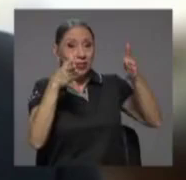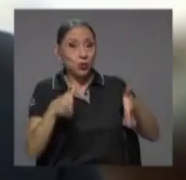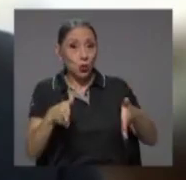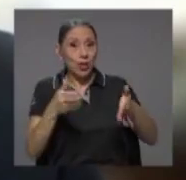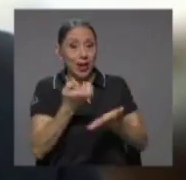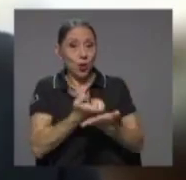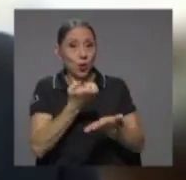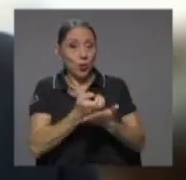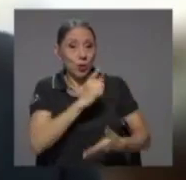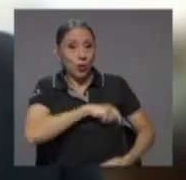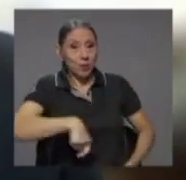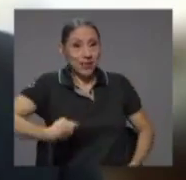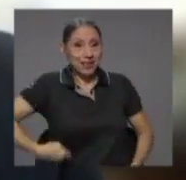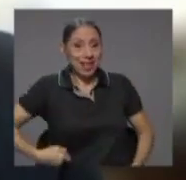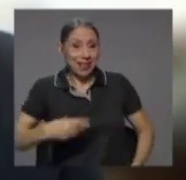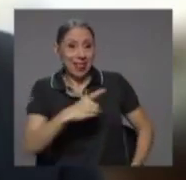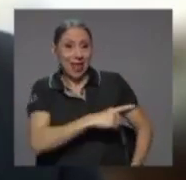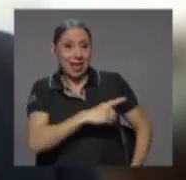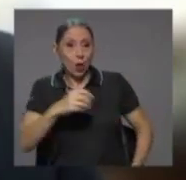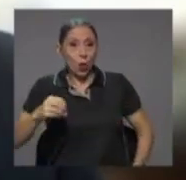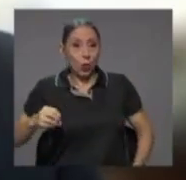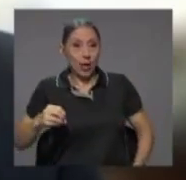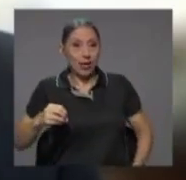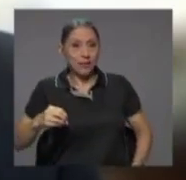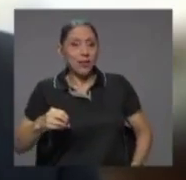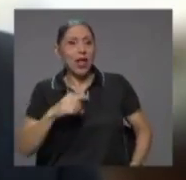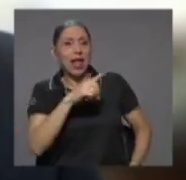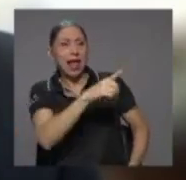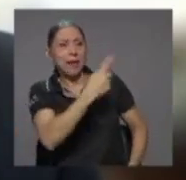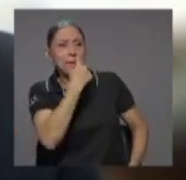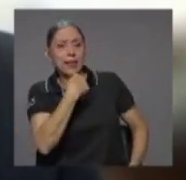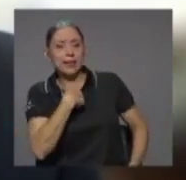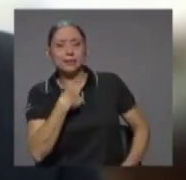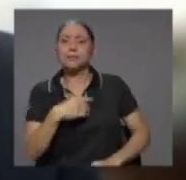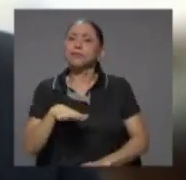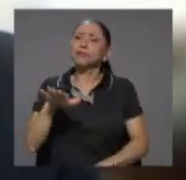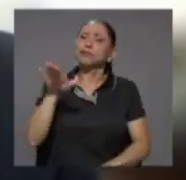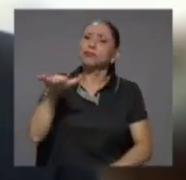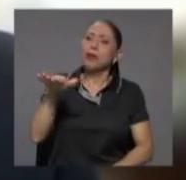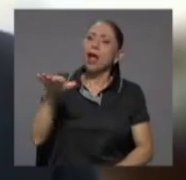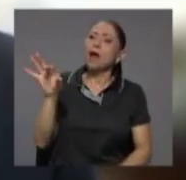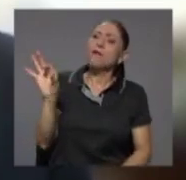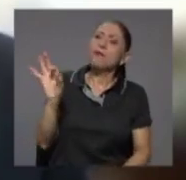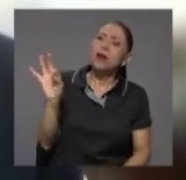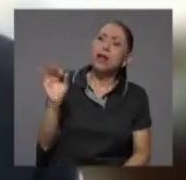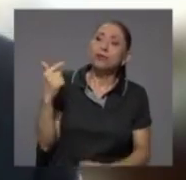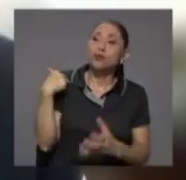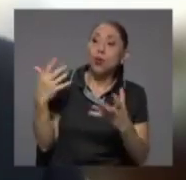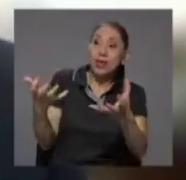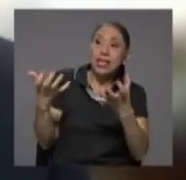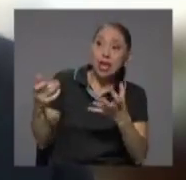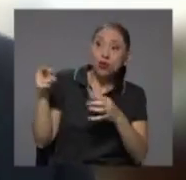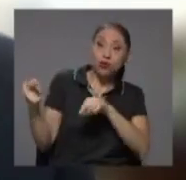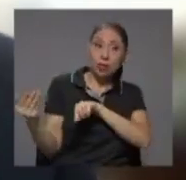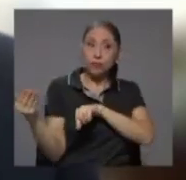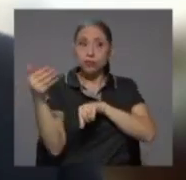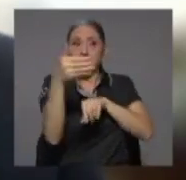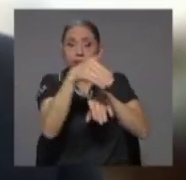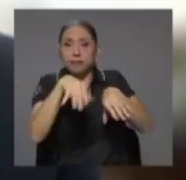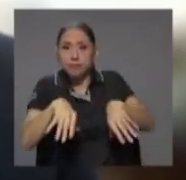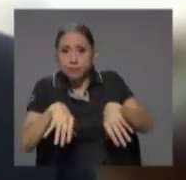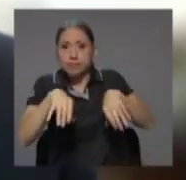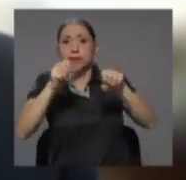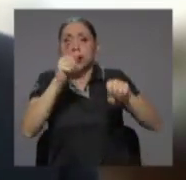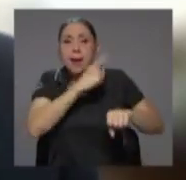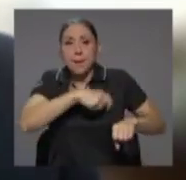un día me llama y me dice, Fernando, quiero que asumas la presidencia ejecutiva de